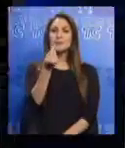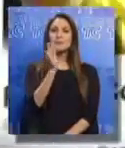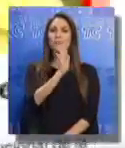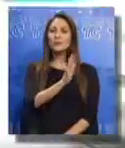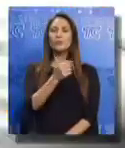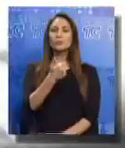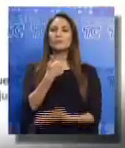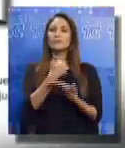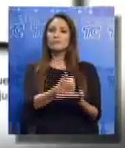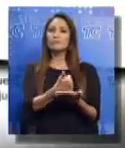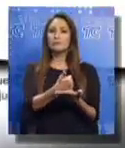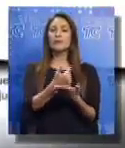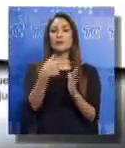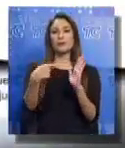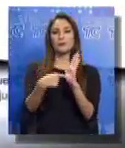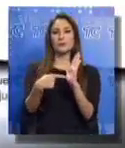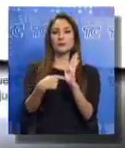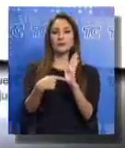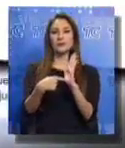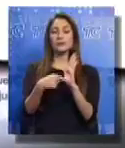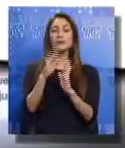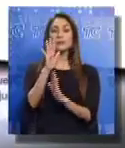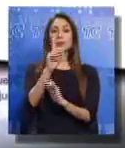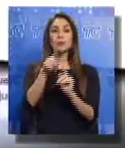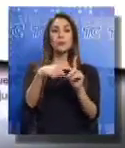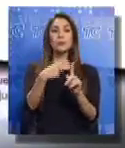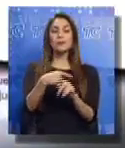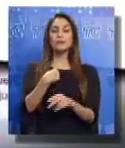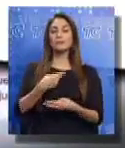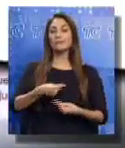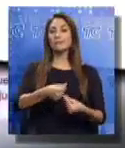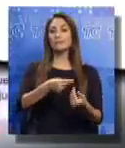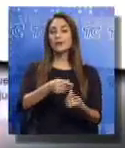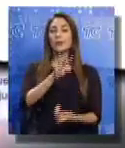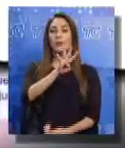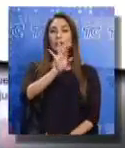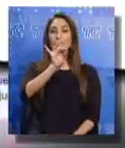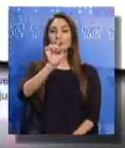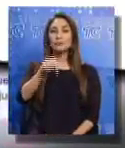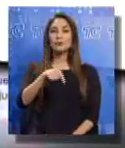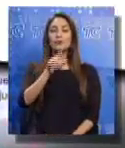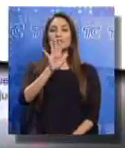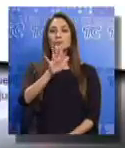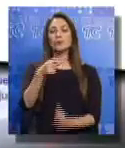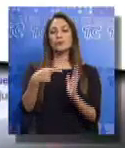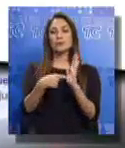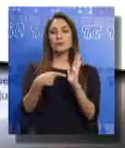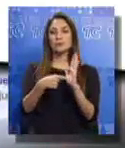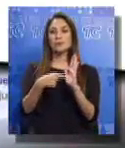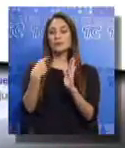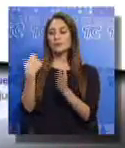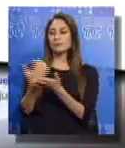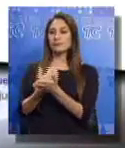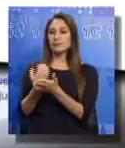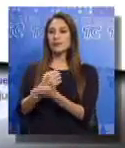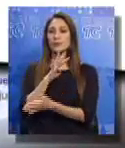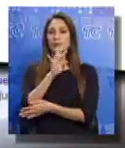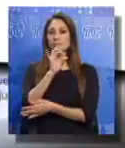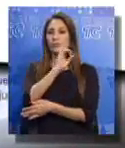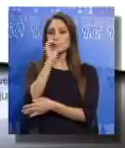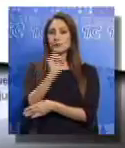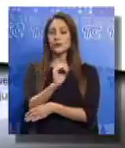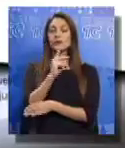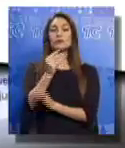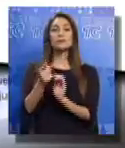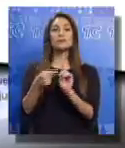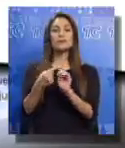de bienestar? Con impuestos. Cababanés gasta el 48.2% de tributos sobre sus rentas personales, el